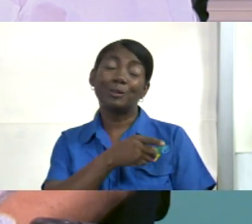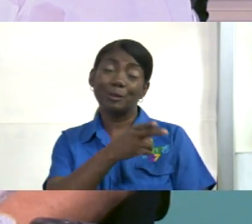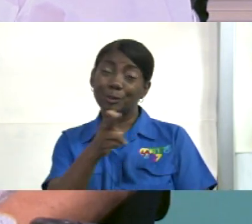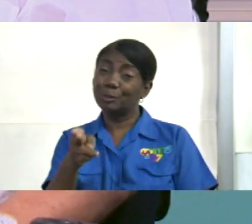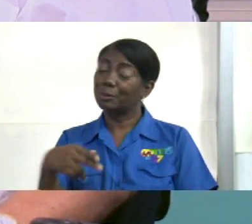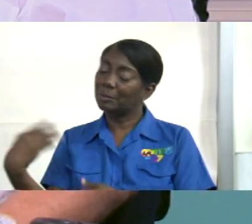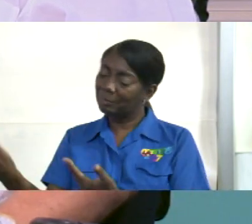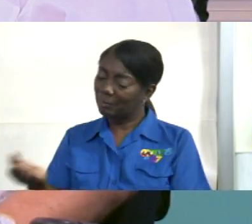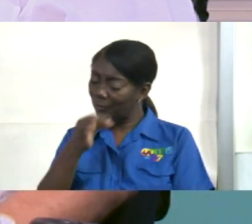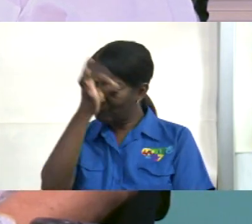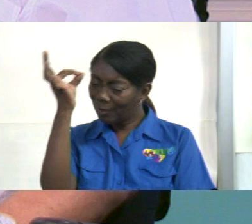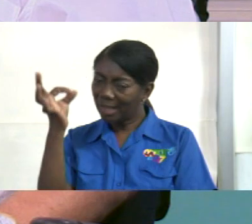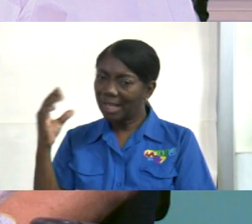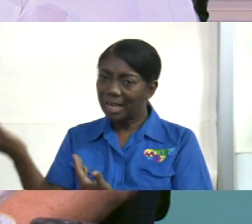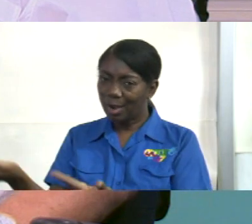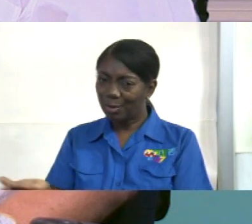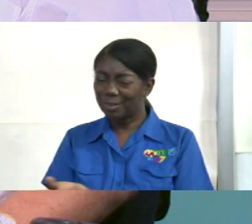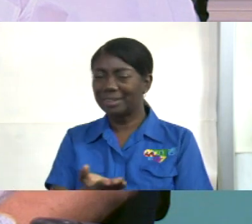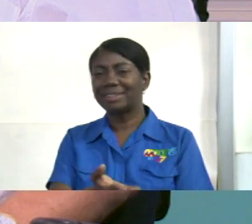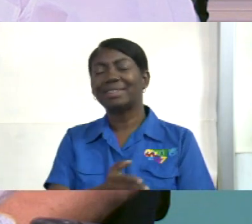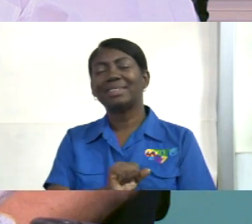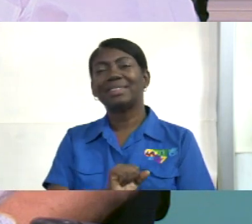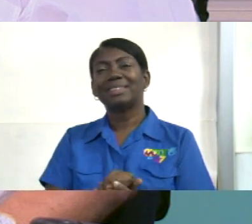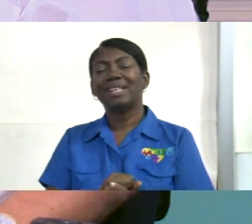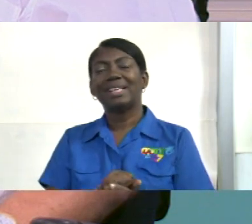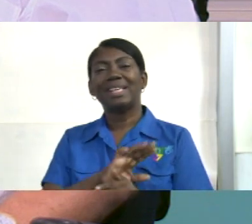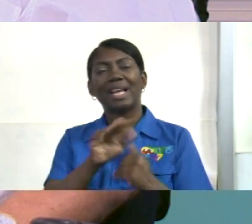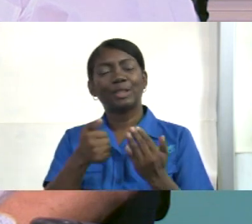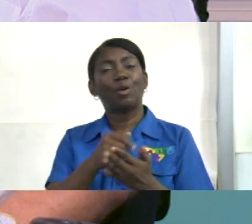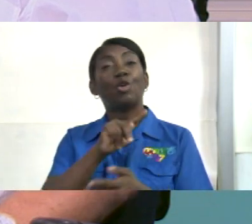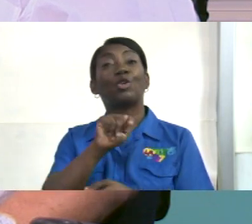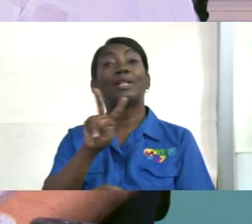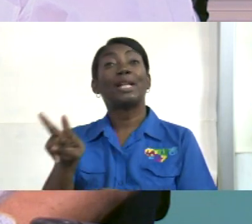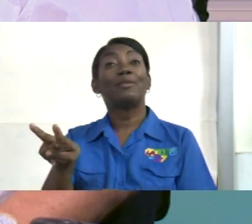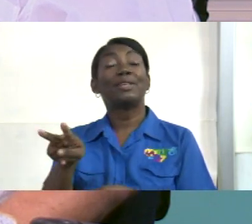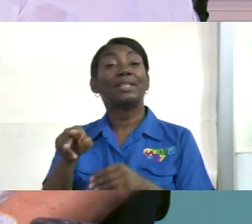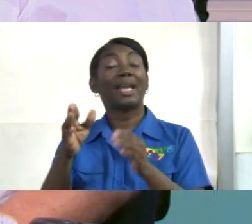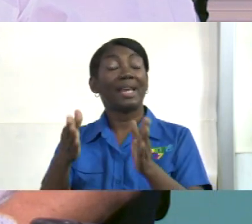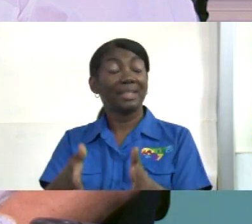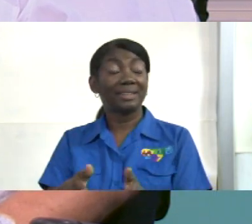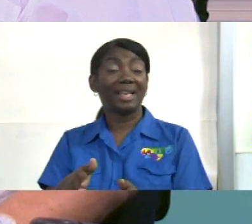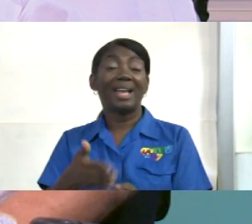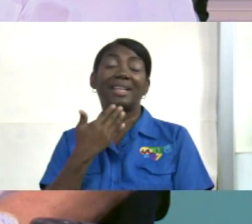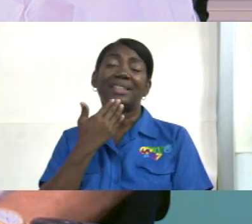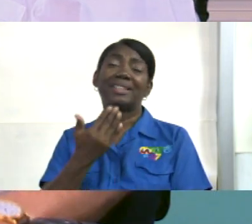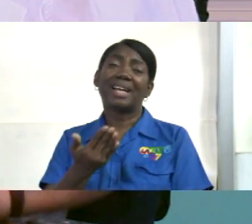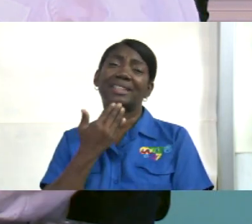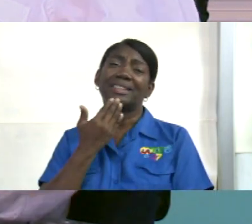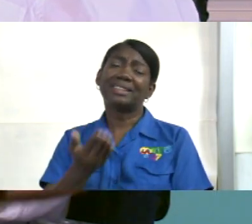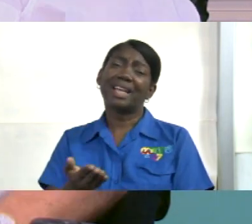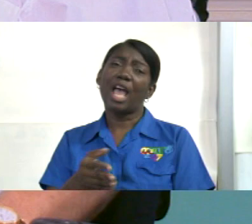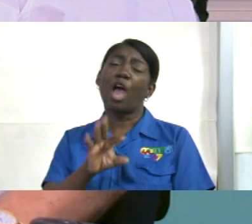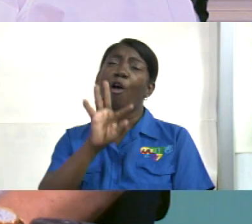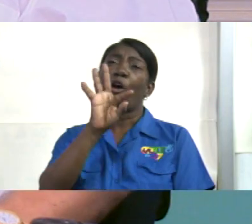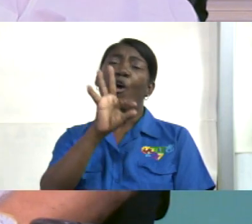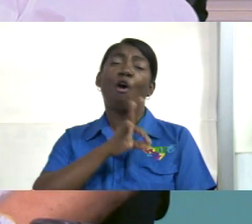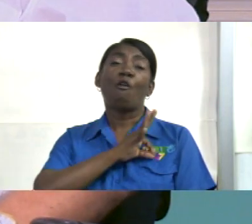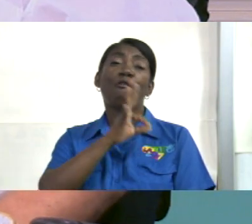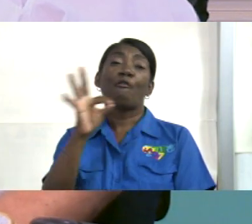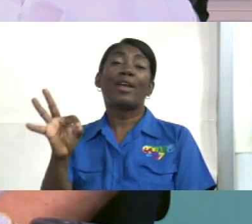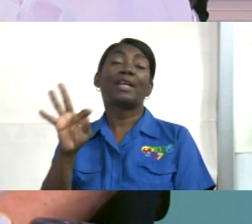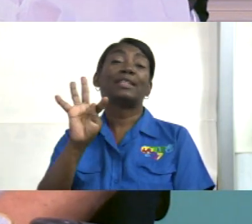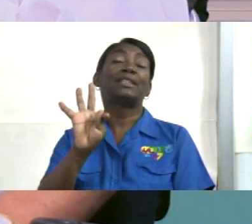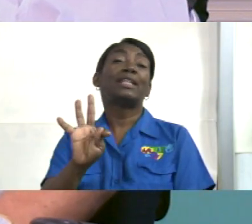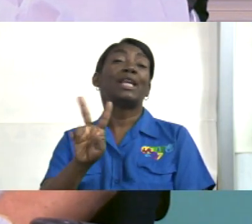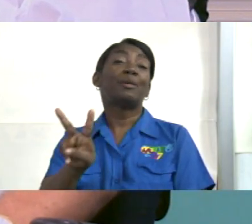hora muy bien y bendiciones también a ti gracias y a fe te ve y a fe te